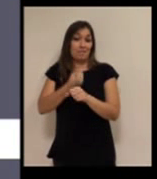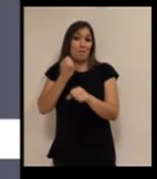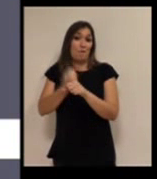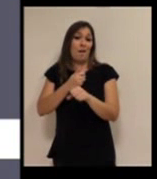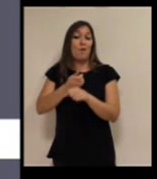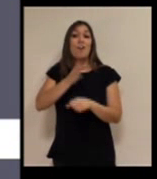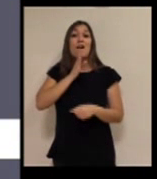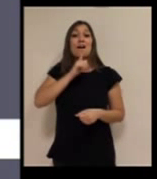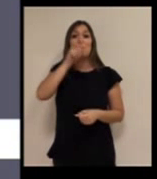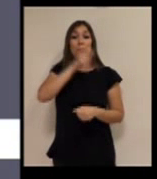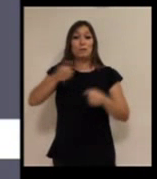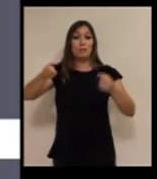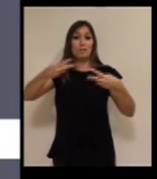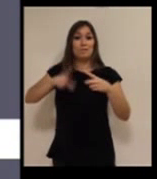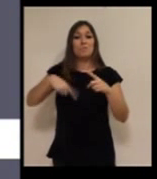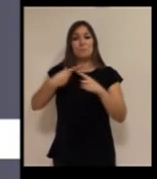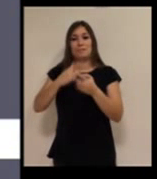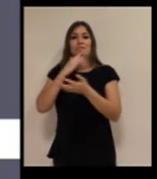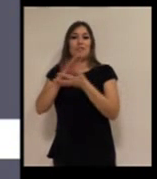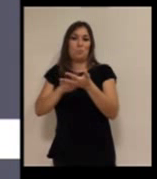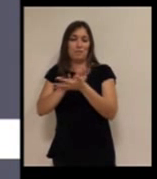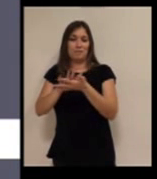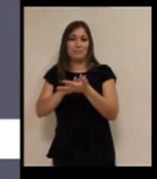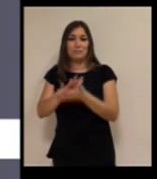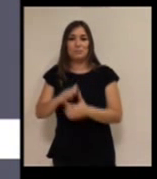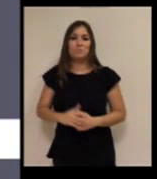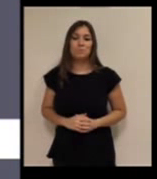las personas de subtitulado y de lengua de signos.